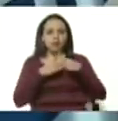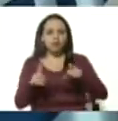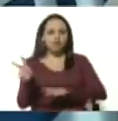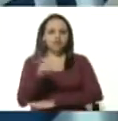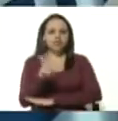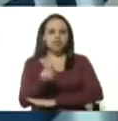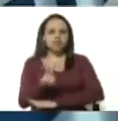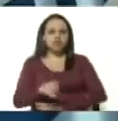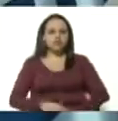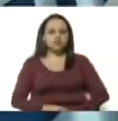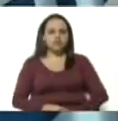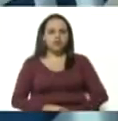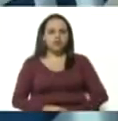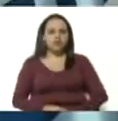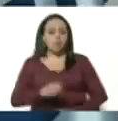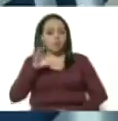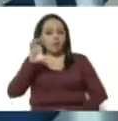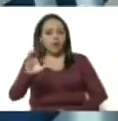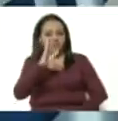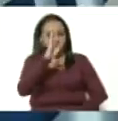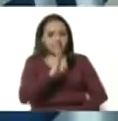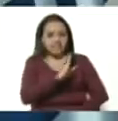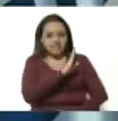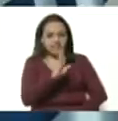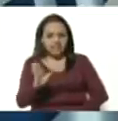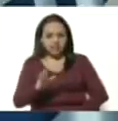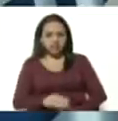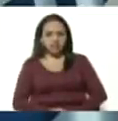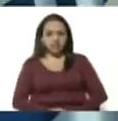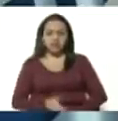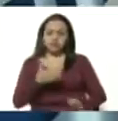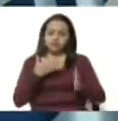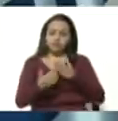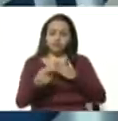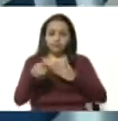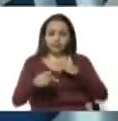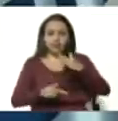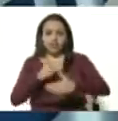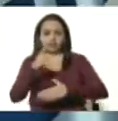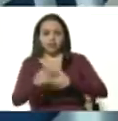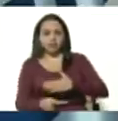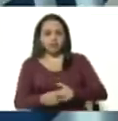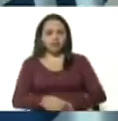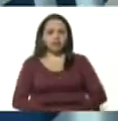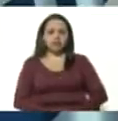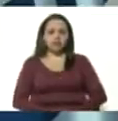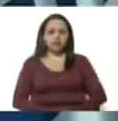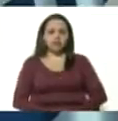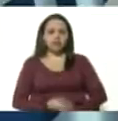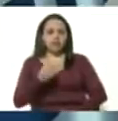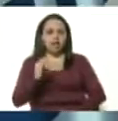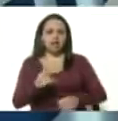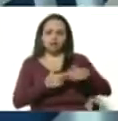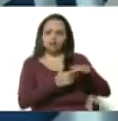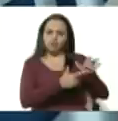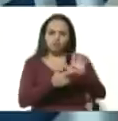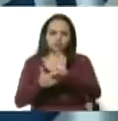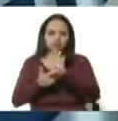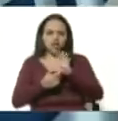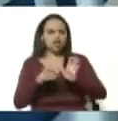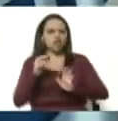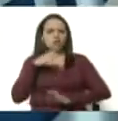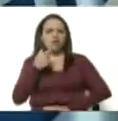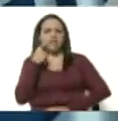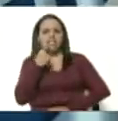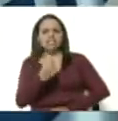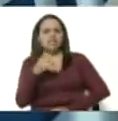bendito una tierra de gracia a pesar de todo este plan macabro que ha sido develado que nadie puede negar